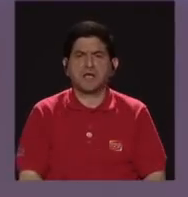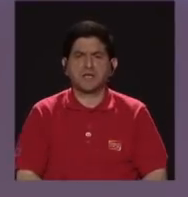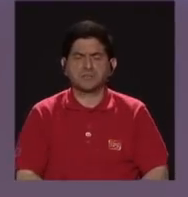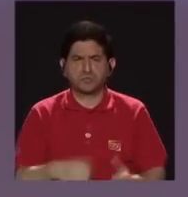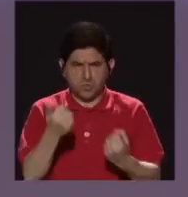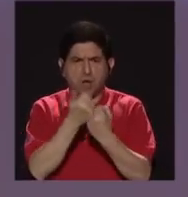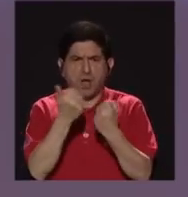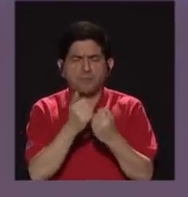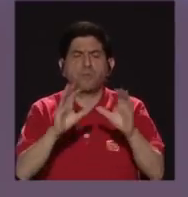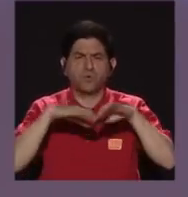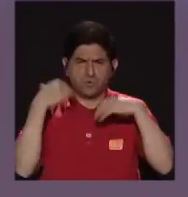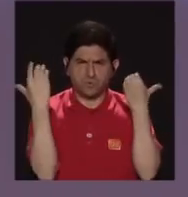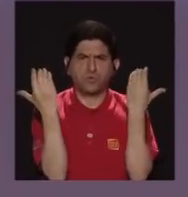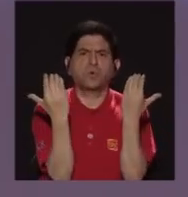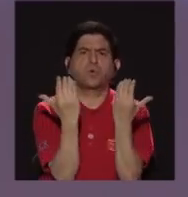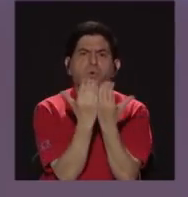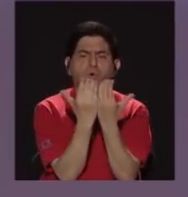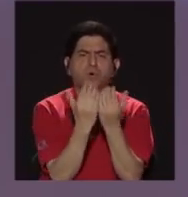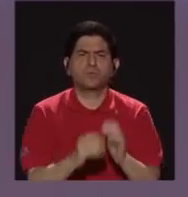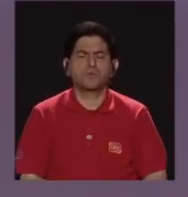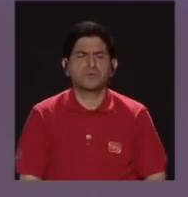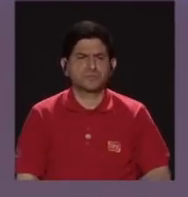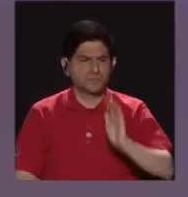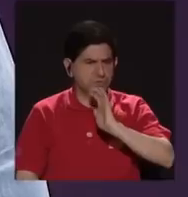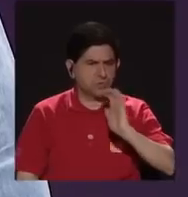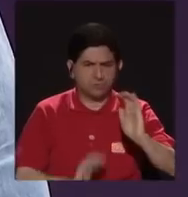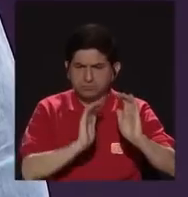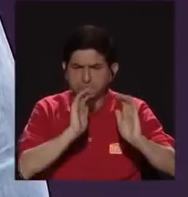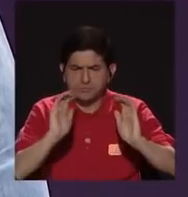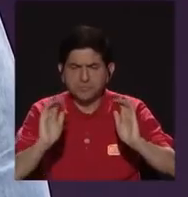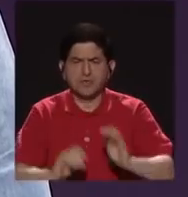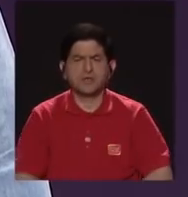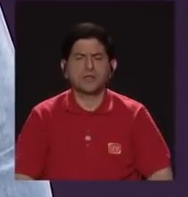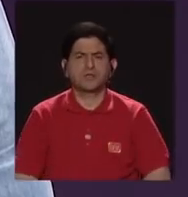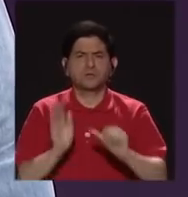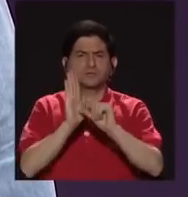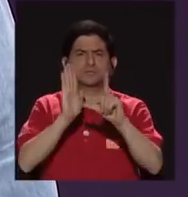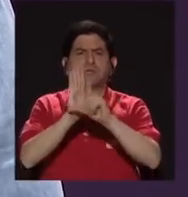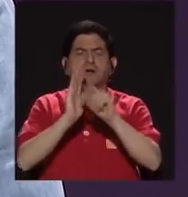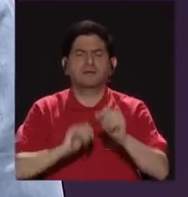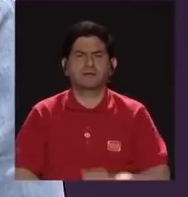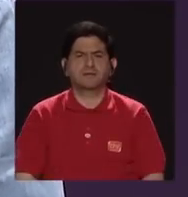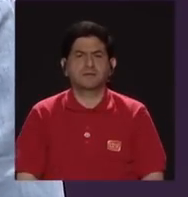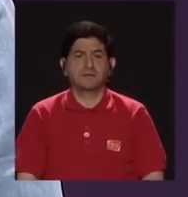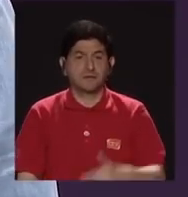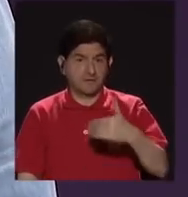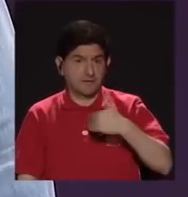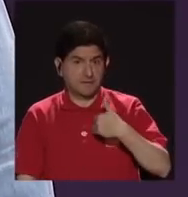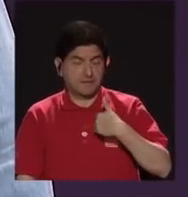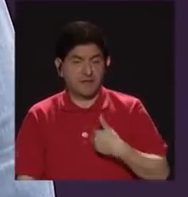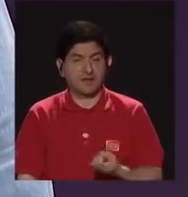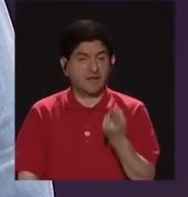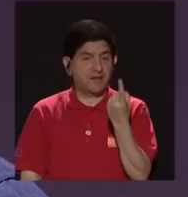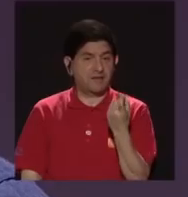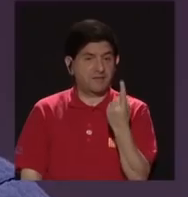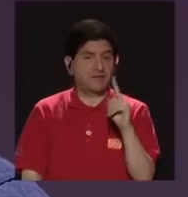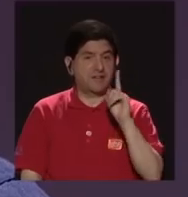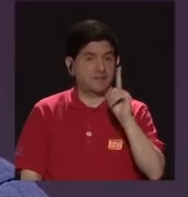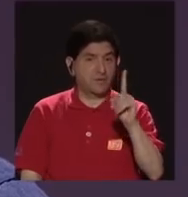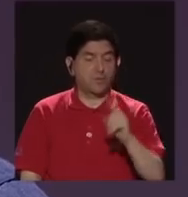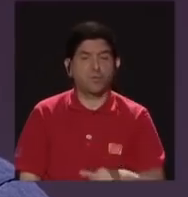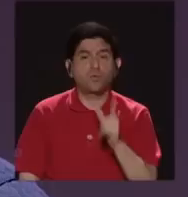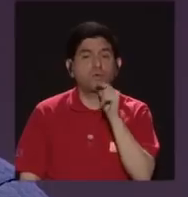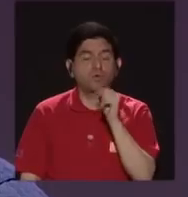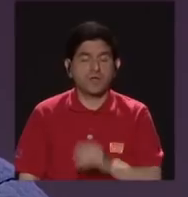favorable por la comisión de menores del Congreso y tiene un gran ausente y es